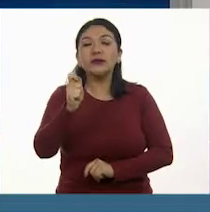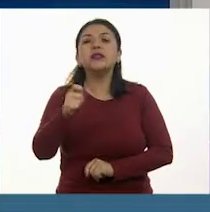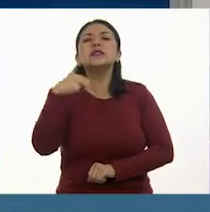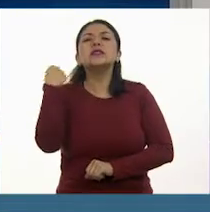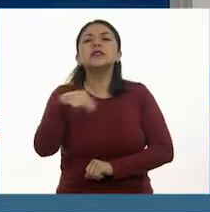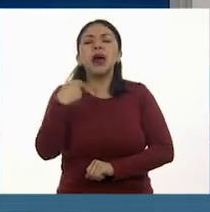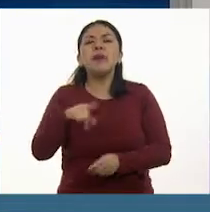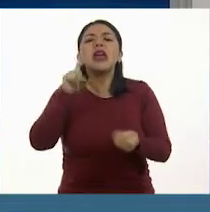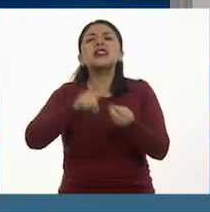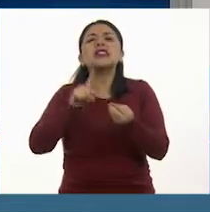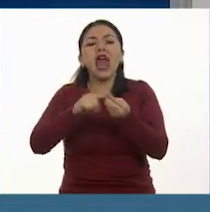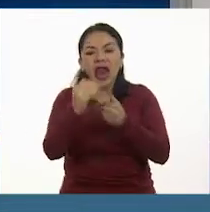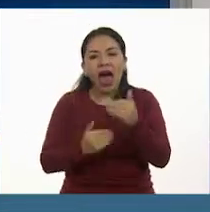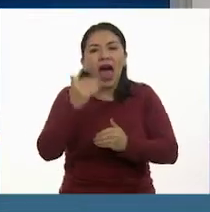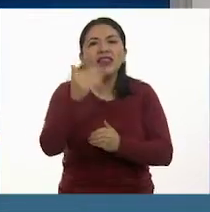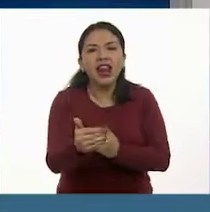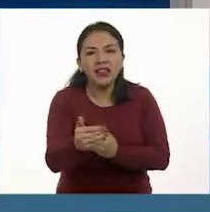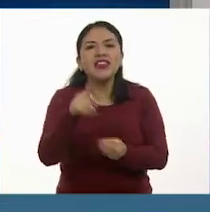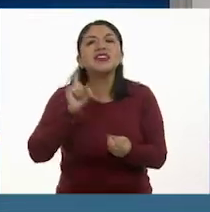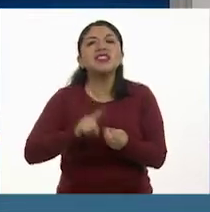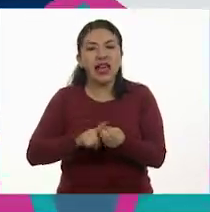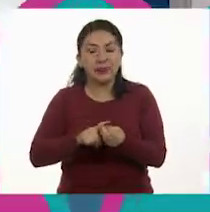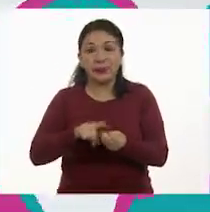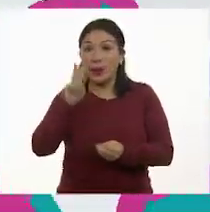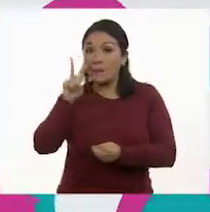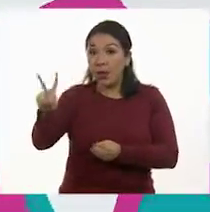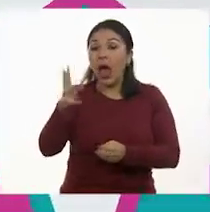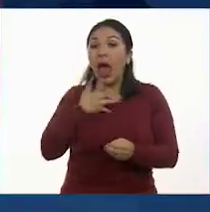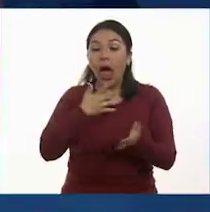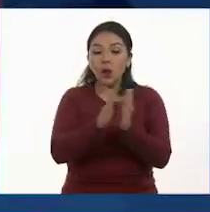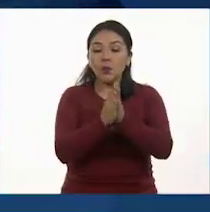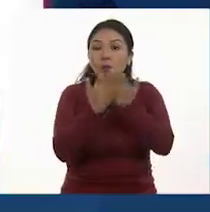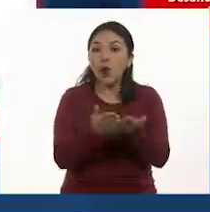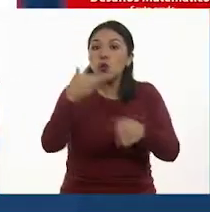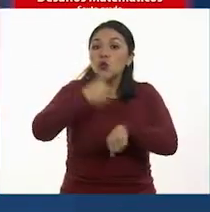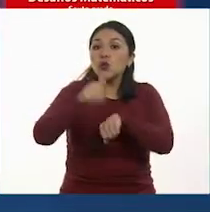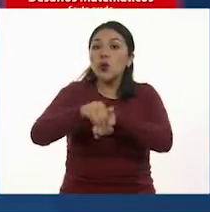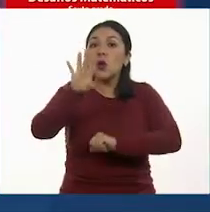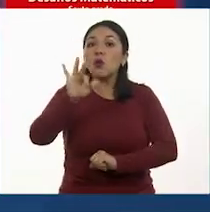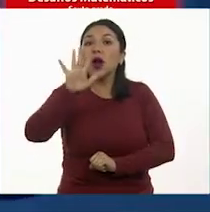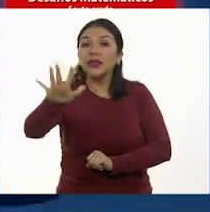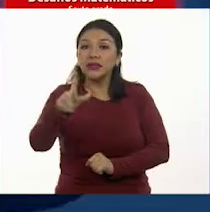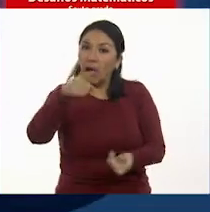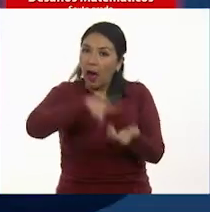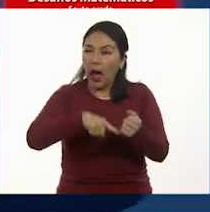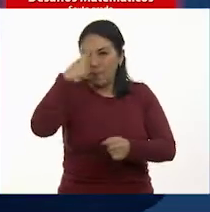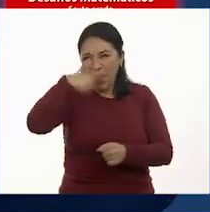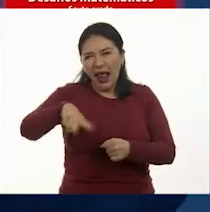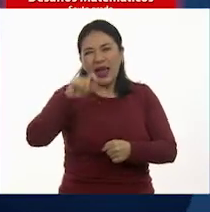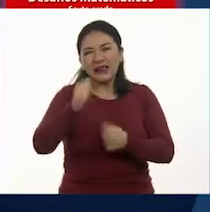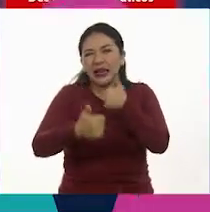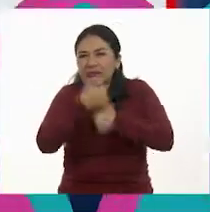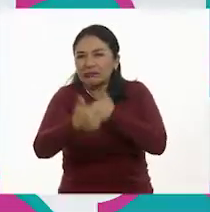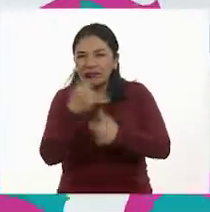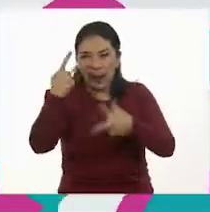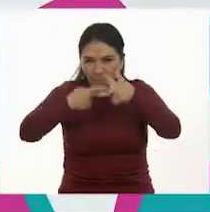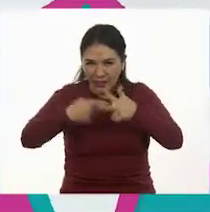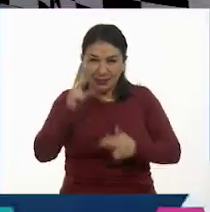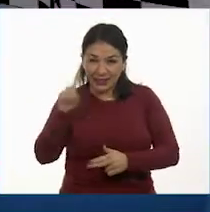¿Quién va adelante? Ajá. Y se encuentra en la página 45 de su libro de desafíos matemáticos.